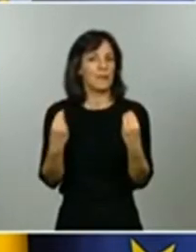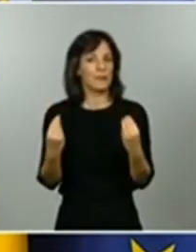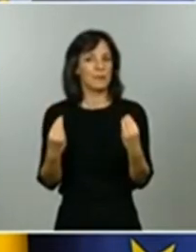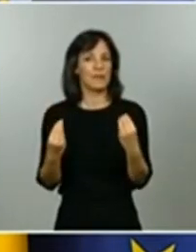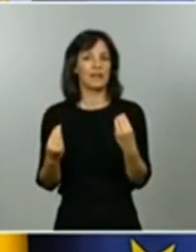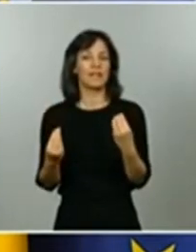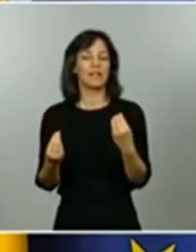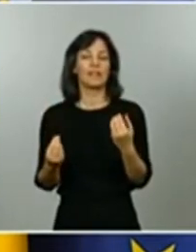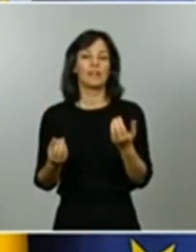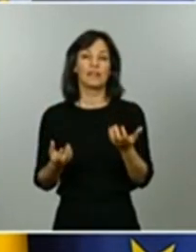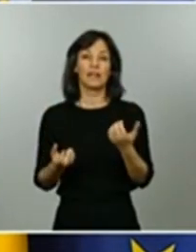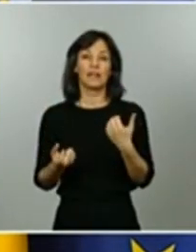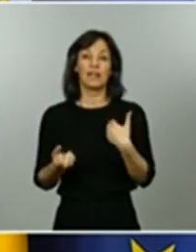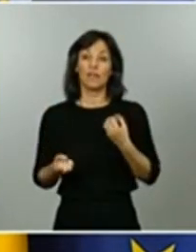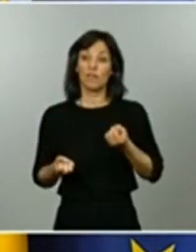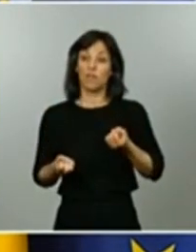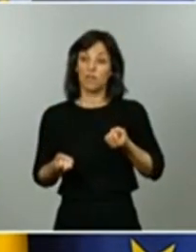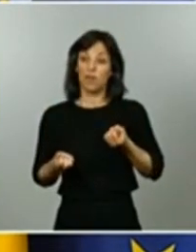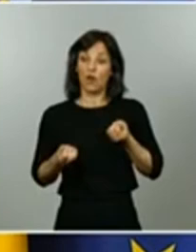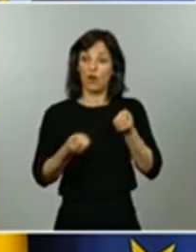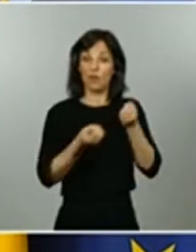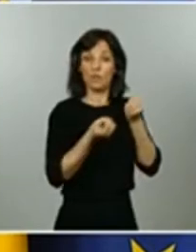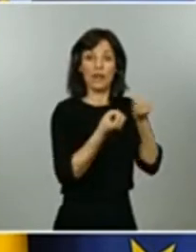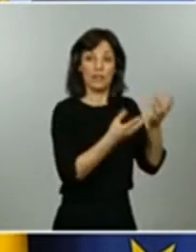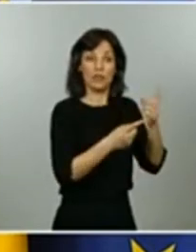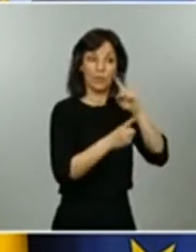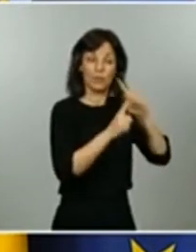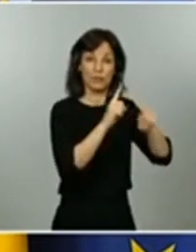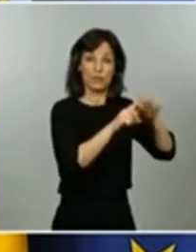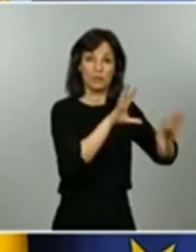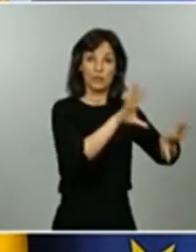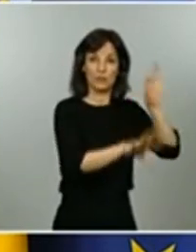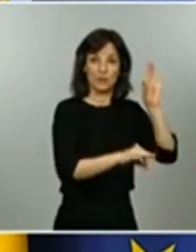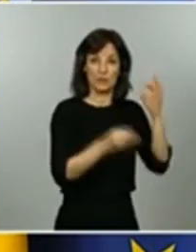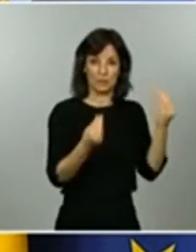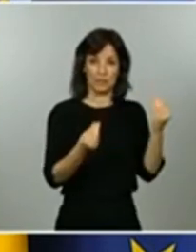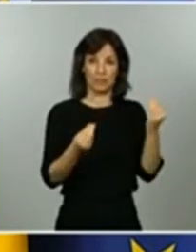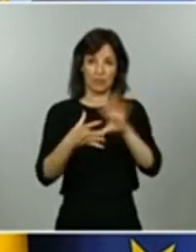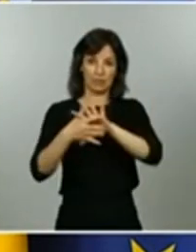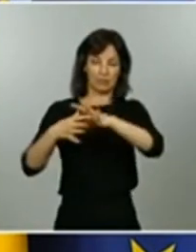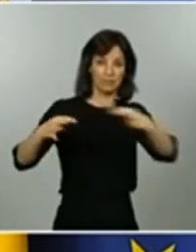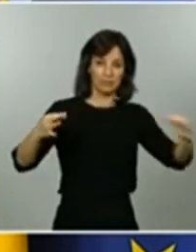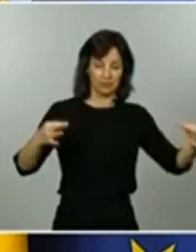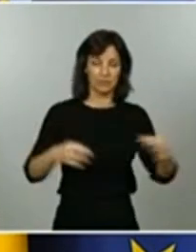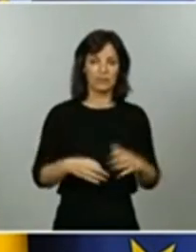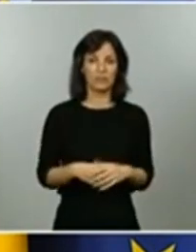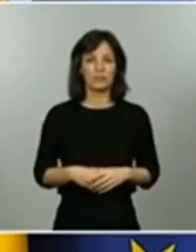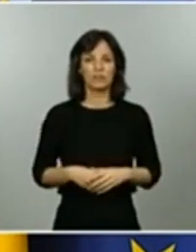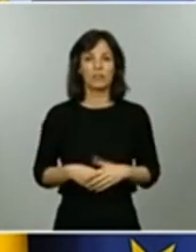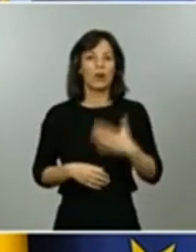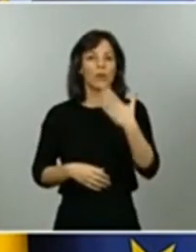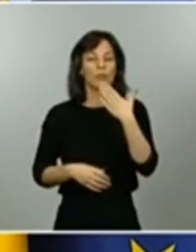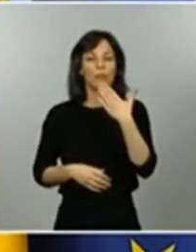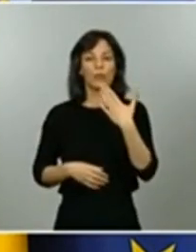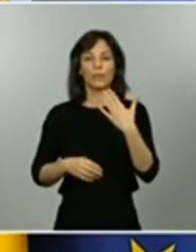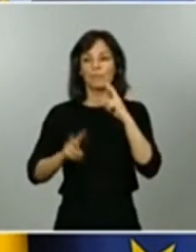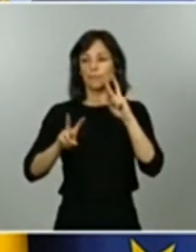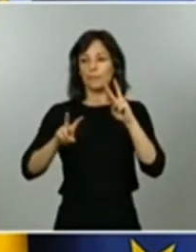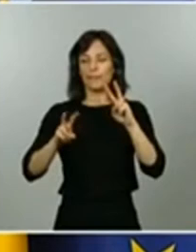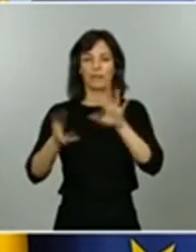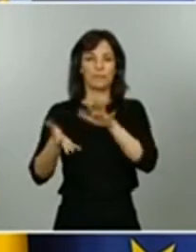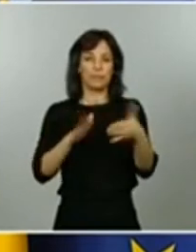a aquellos que tienen que tomar las decisiones y también se valora en términos de implementación actual implementación en los próximos días